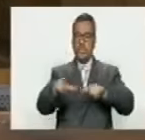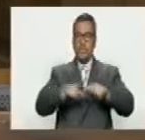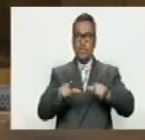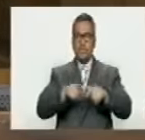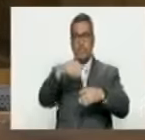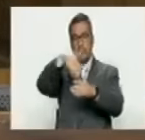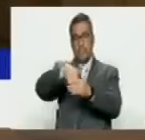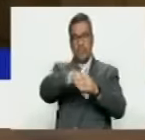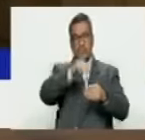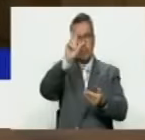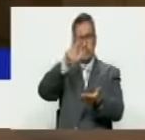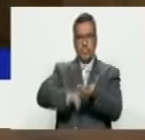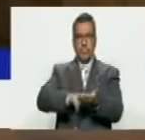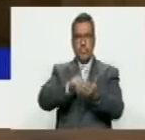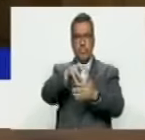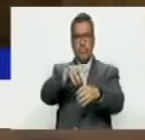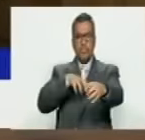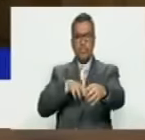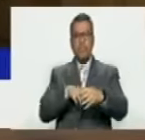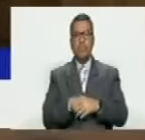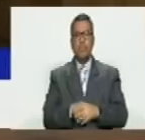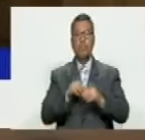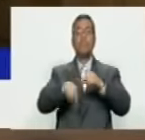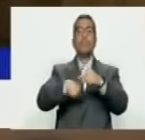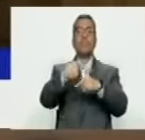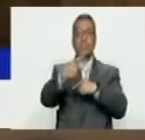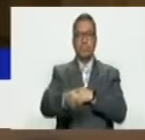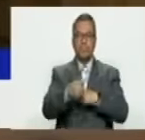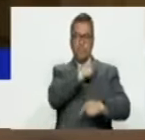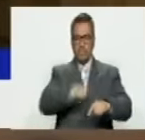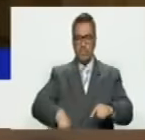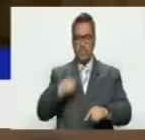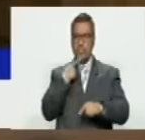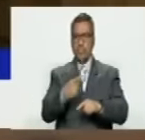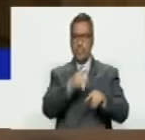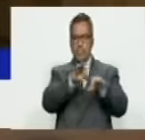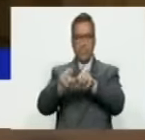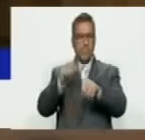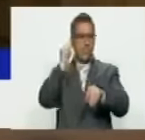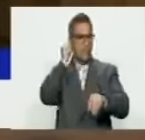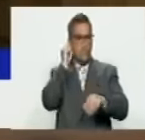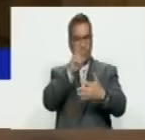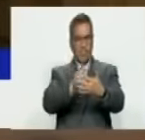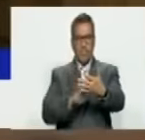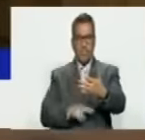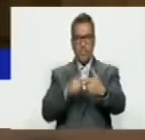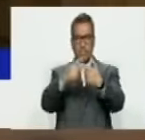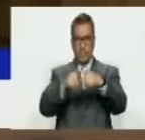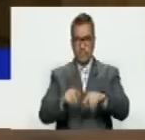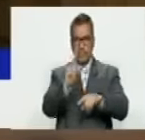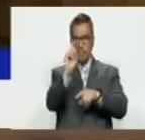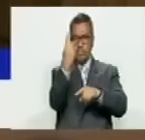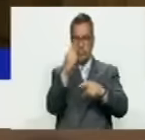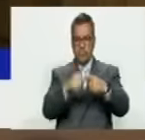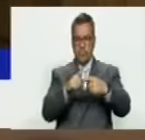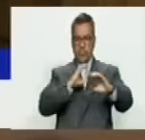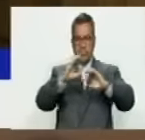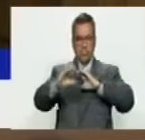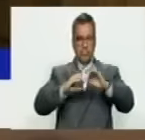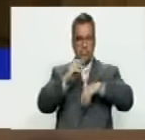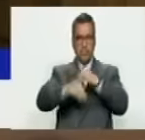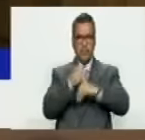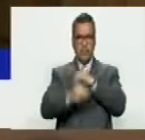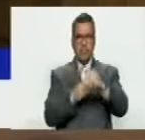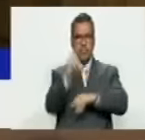votación, resultó aprobada por mayoría. A continuación, el presidente pidió de la secretaria la lectura de la cuenta. Primero, comunicaciones